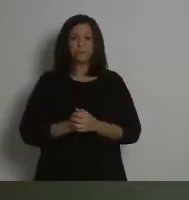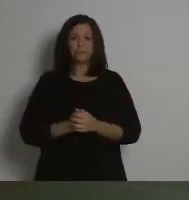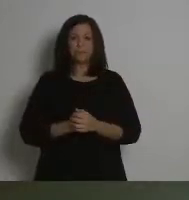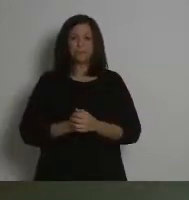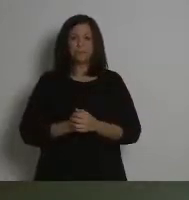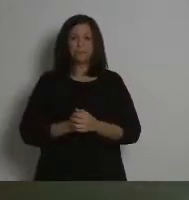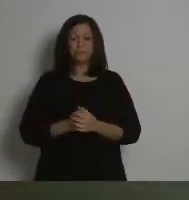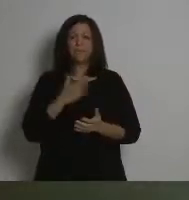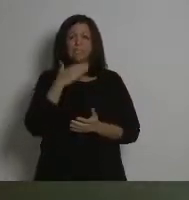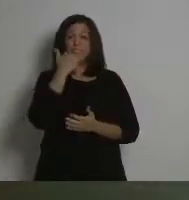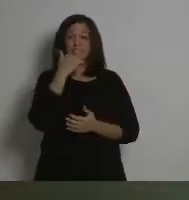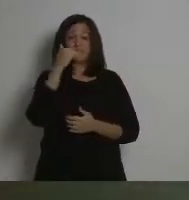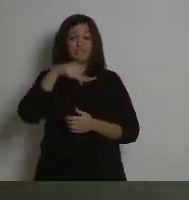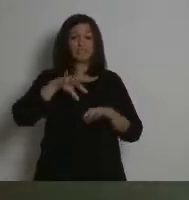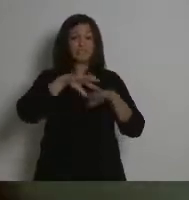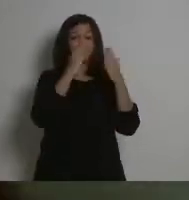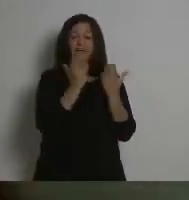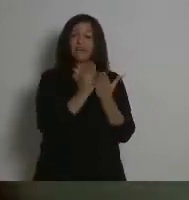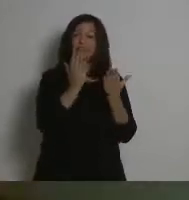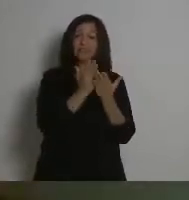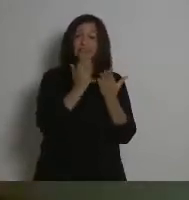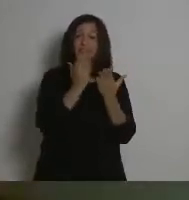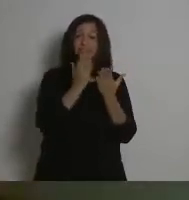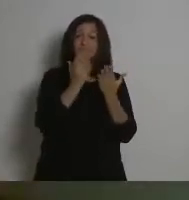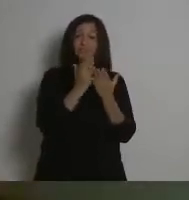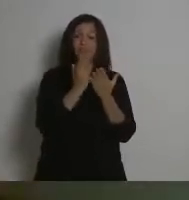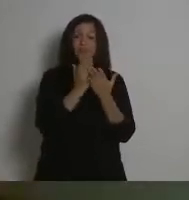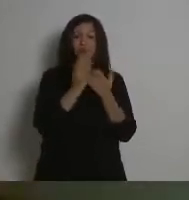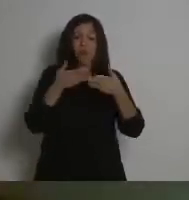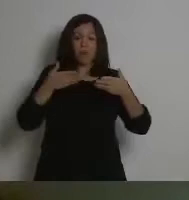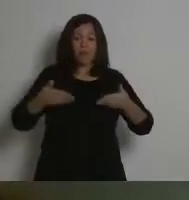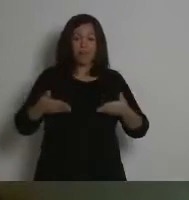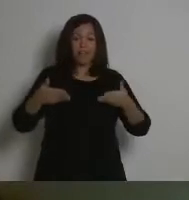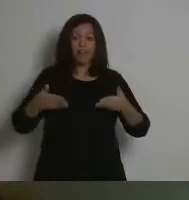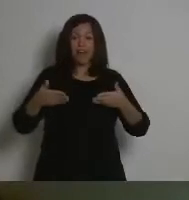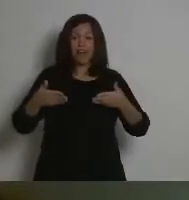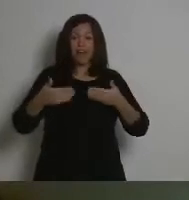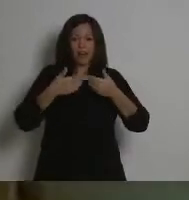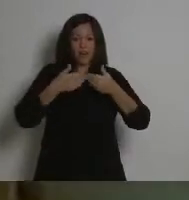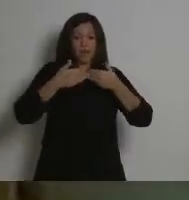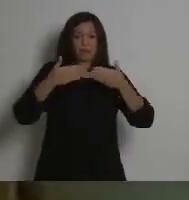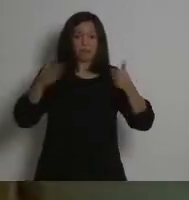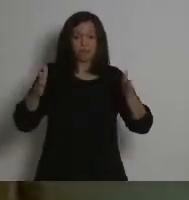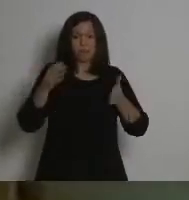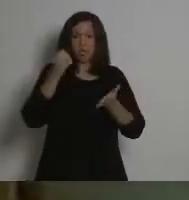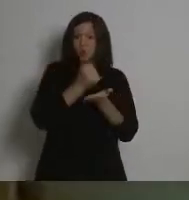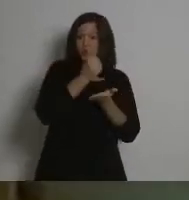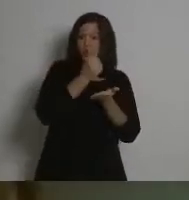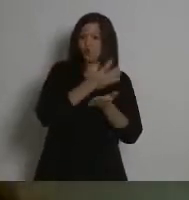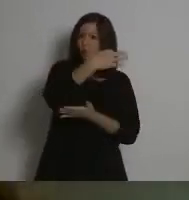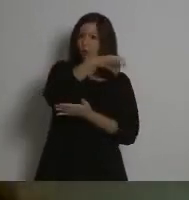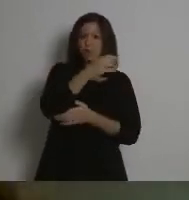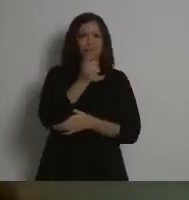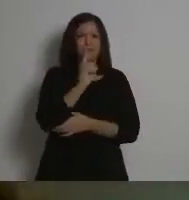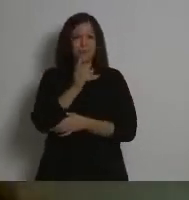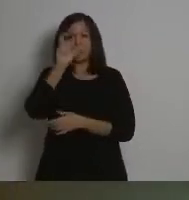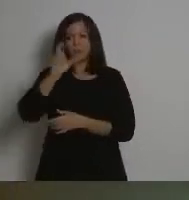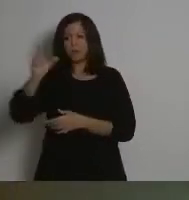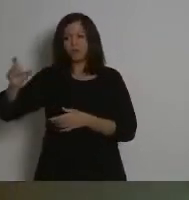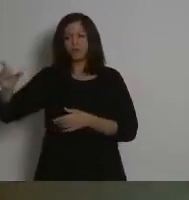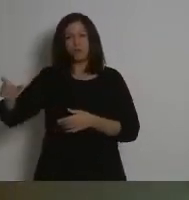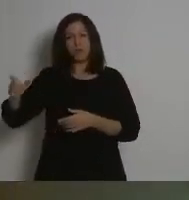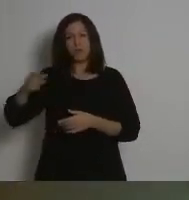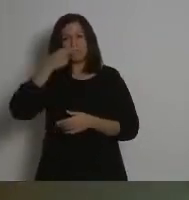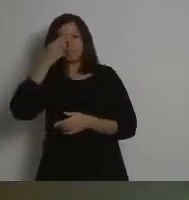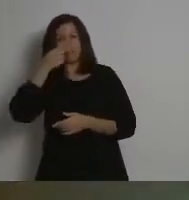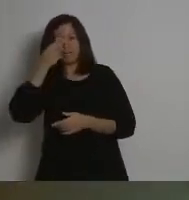Ya sabéis que esta escuela está abierta, no solo a las socias y simpatizantes, sino a todas las personas interesadas en los temas que hablamos.